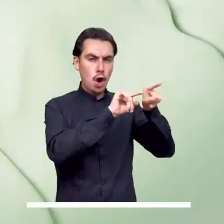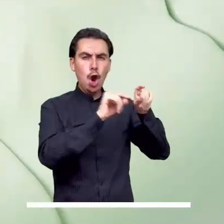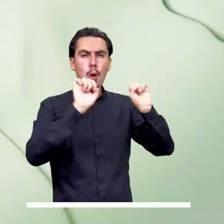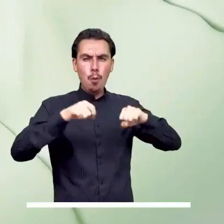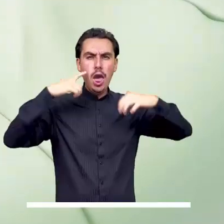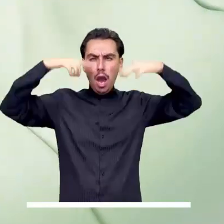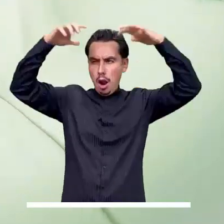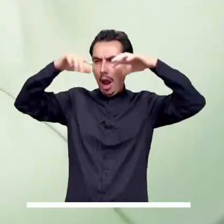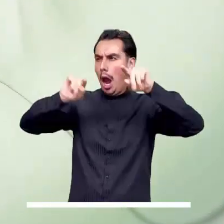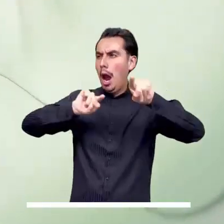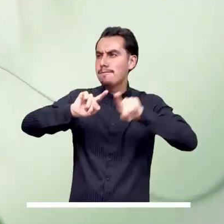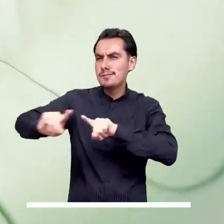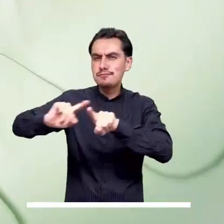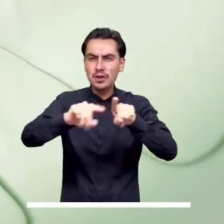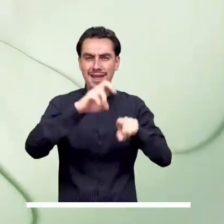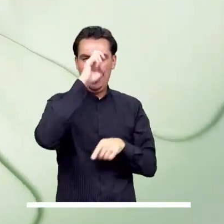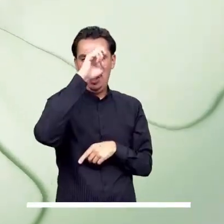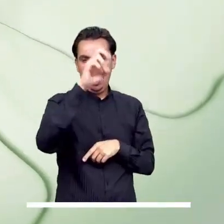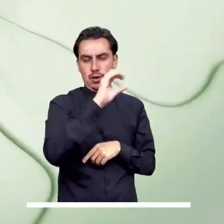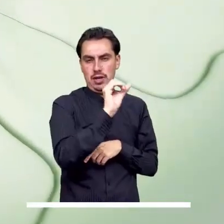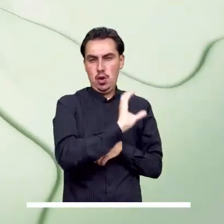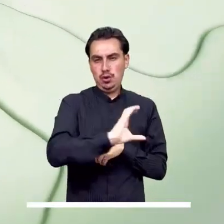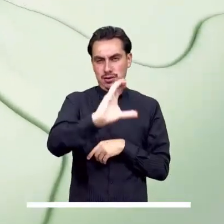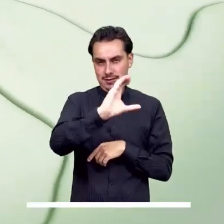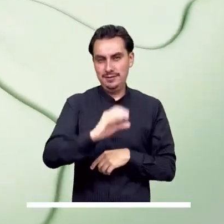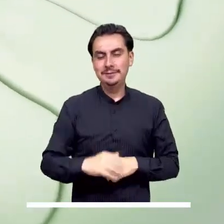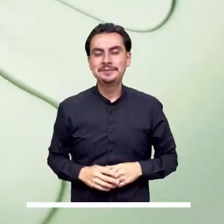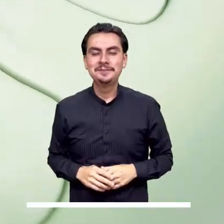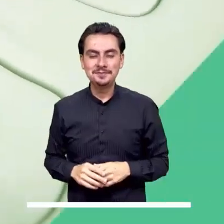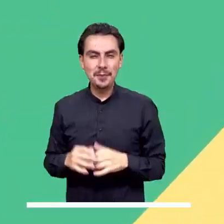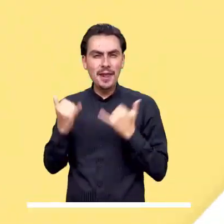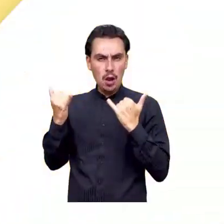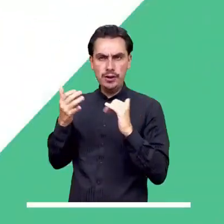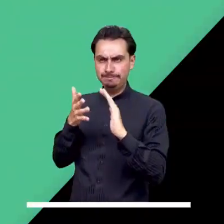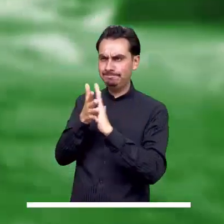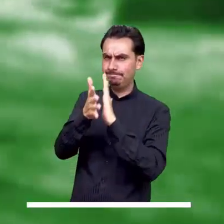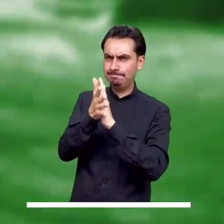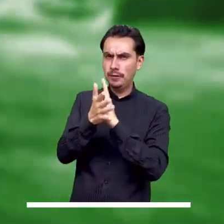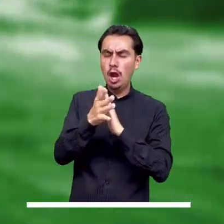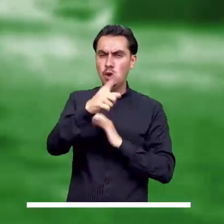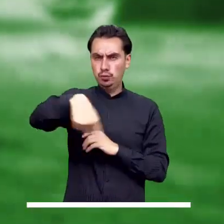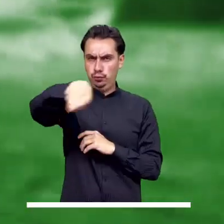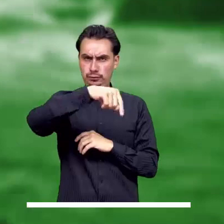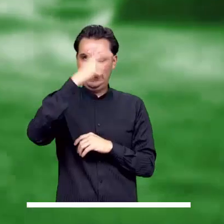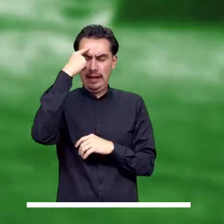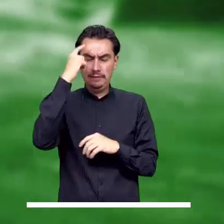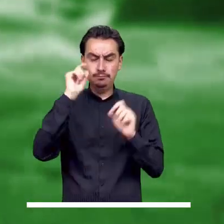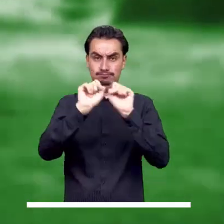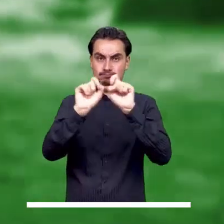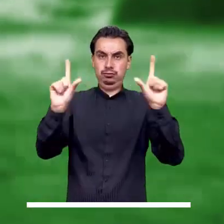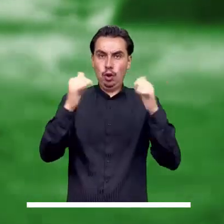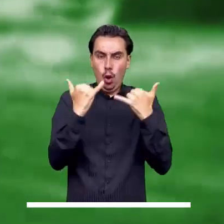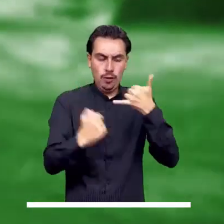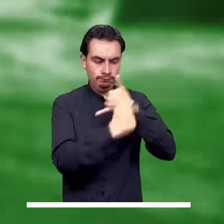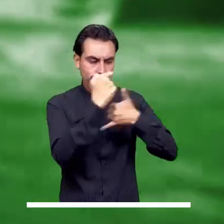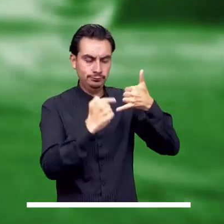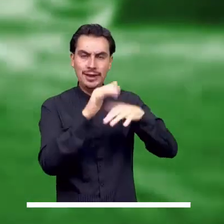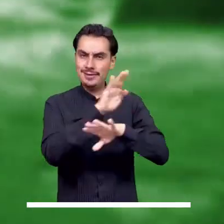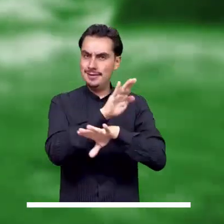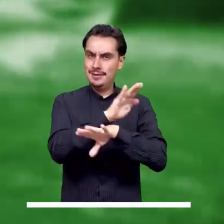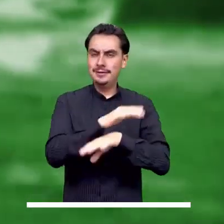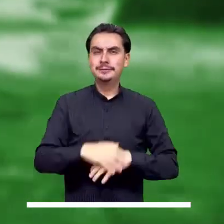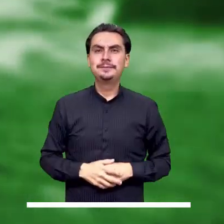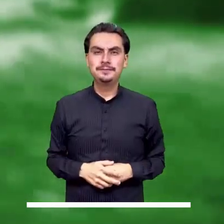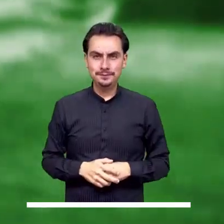precipitaciones más persistentes caerían sobre el occidente. Los invitamos a conocer las alertas más relevantes de la